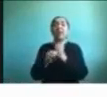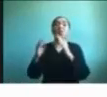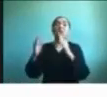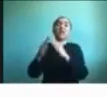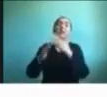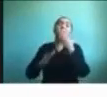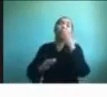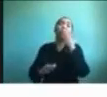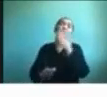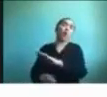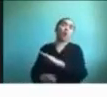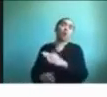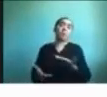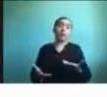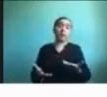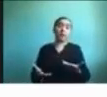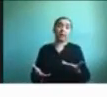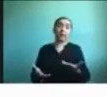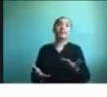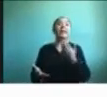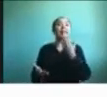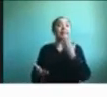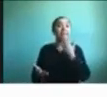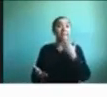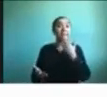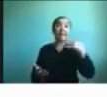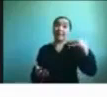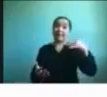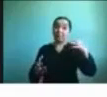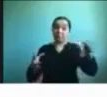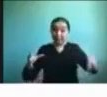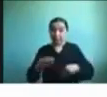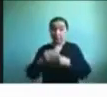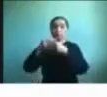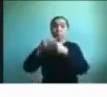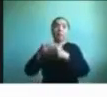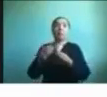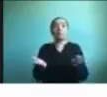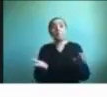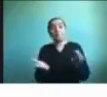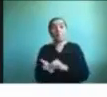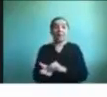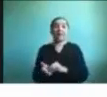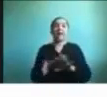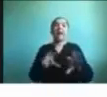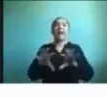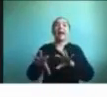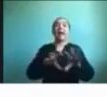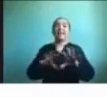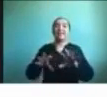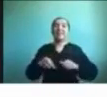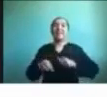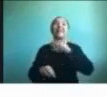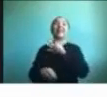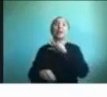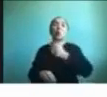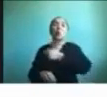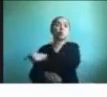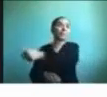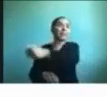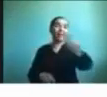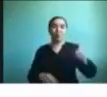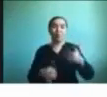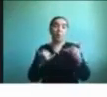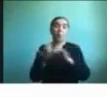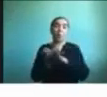entonces es importante agregar en esta rutina nueva actividades en familia que nos guste hacer a todos como por ejemplo